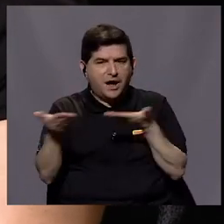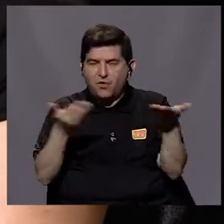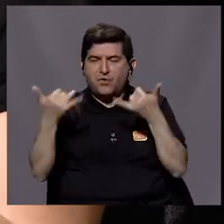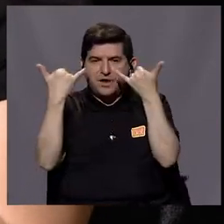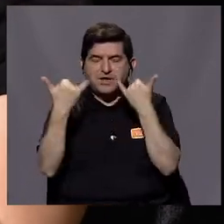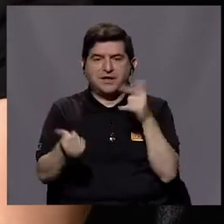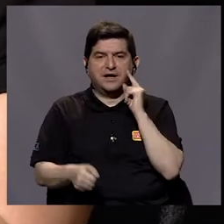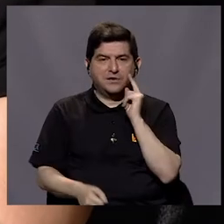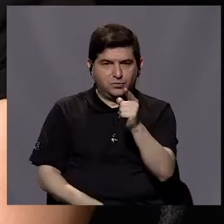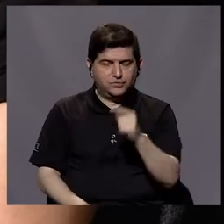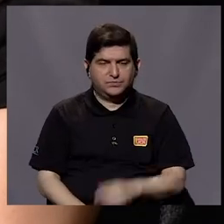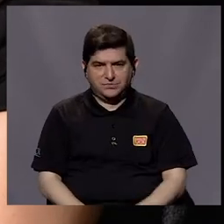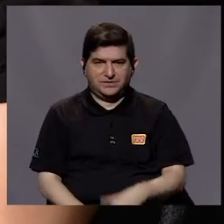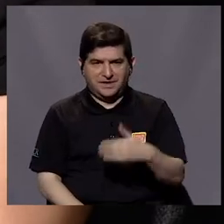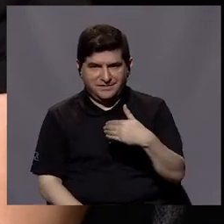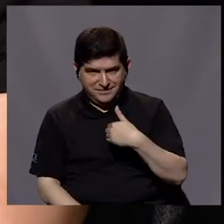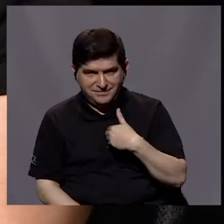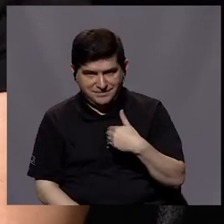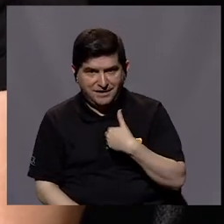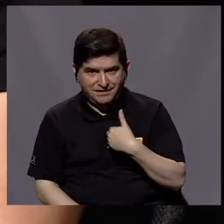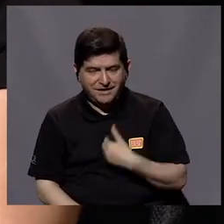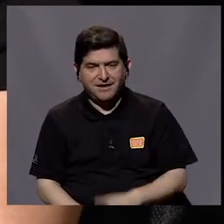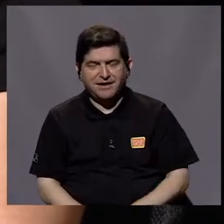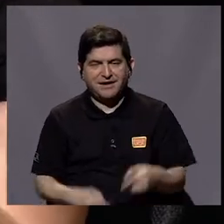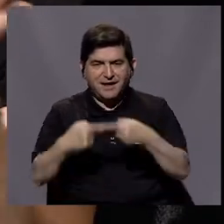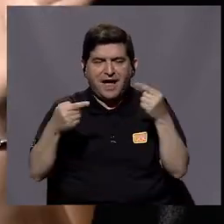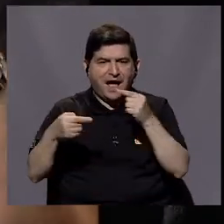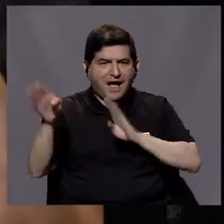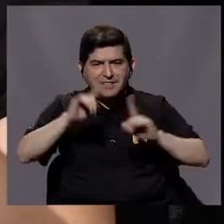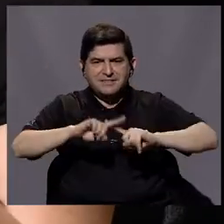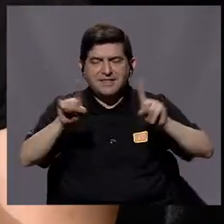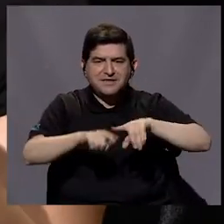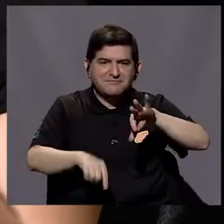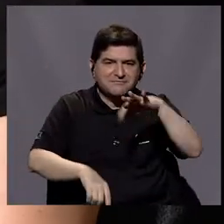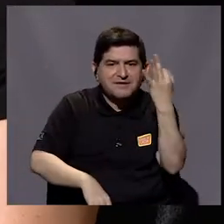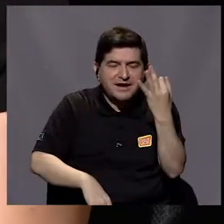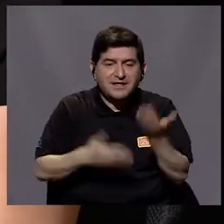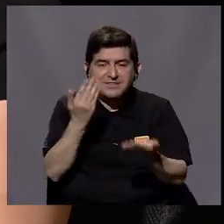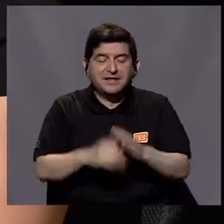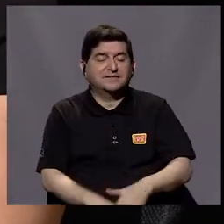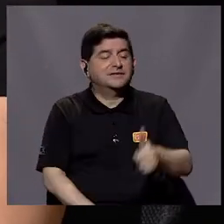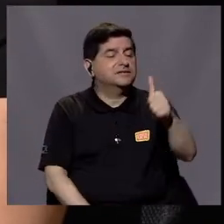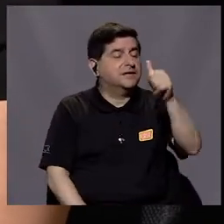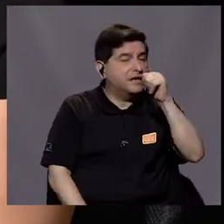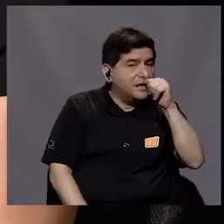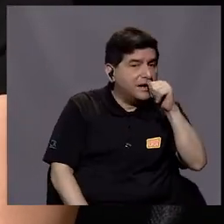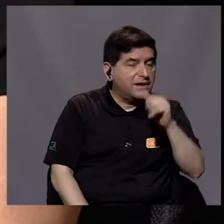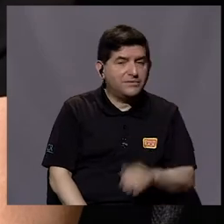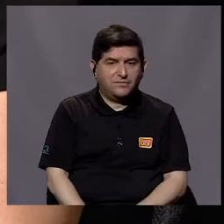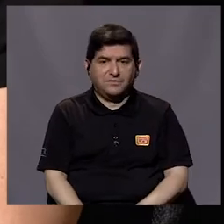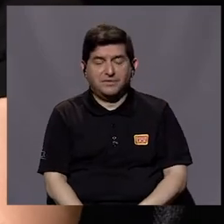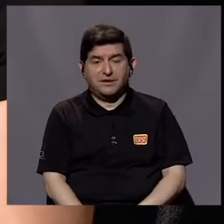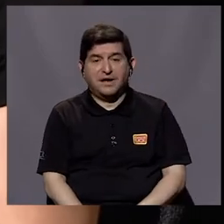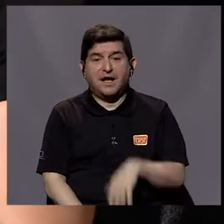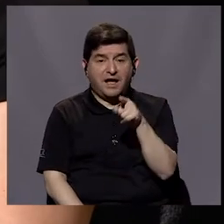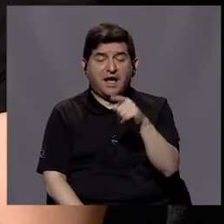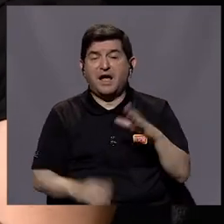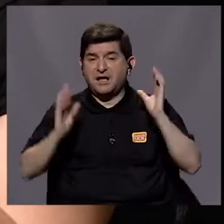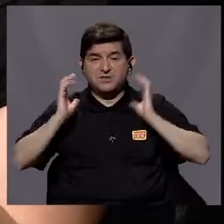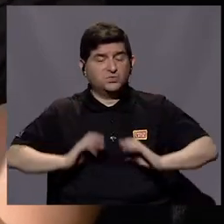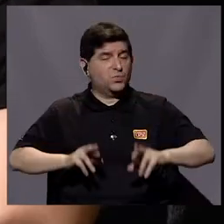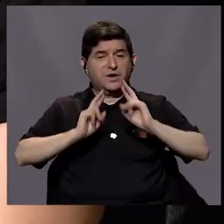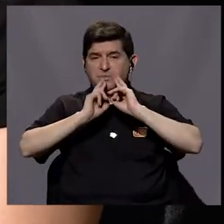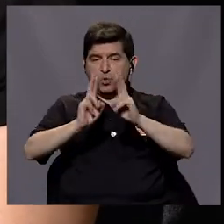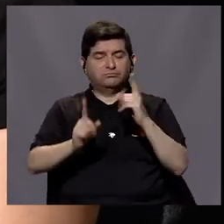le sirve porque ya usted ha tomado o ha recibido antibióticos por otras fuentes, como por ejemplo el agua, que ya hacen que su